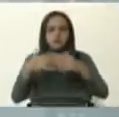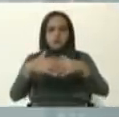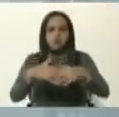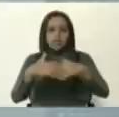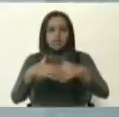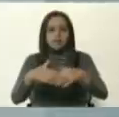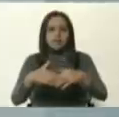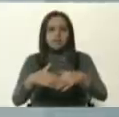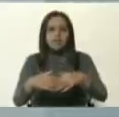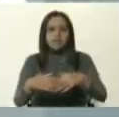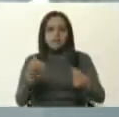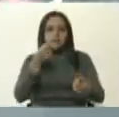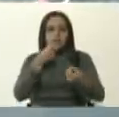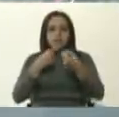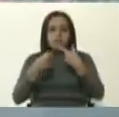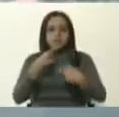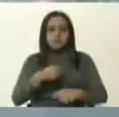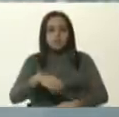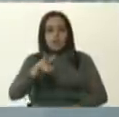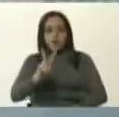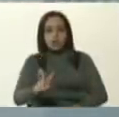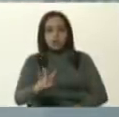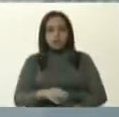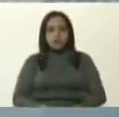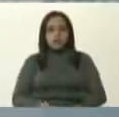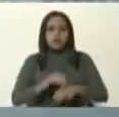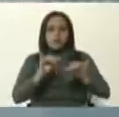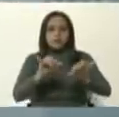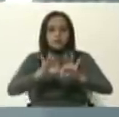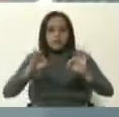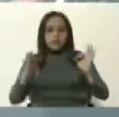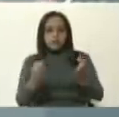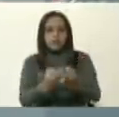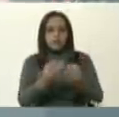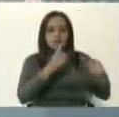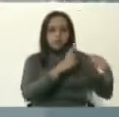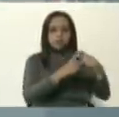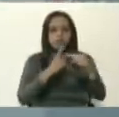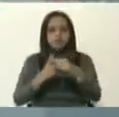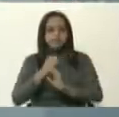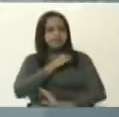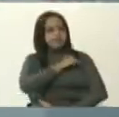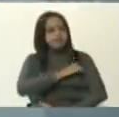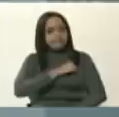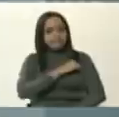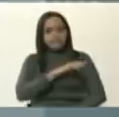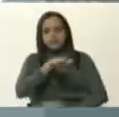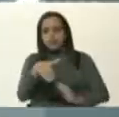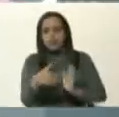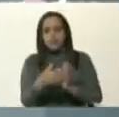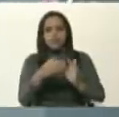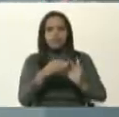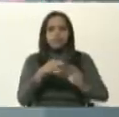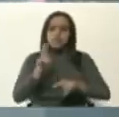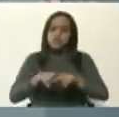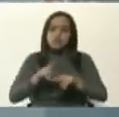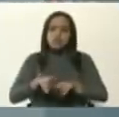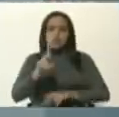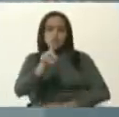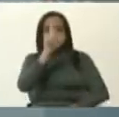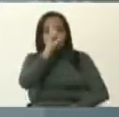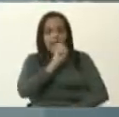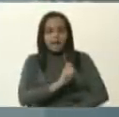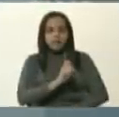medicinales. En todo caso, es el mismo núcleo familiar. Bueno, lamentamos, realmente que un niño de un año